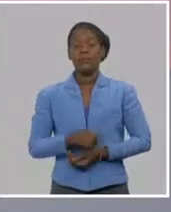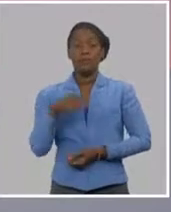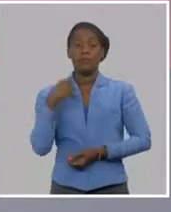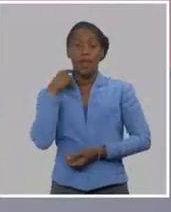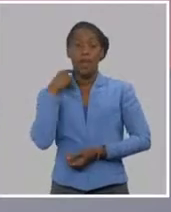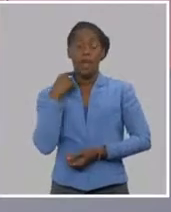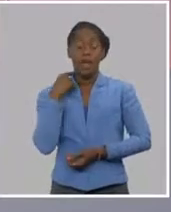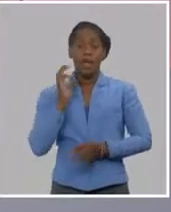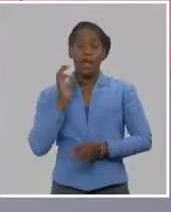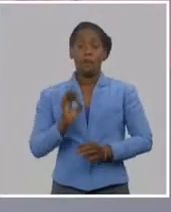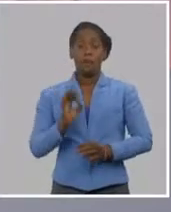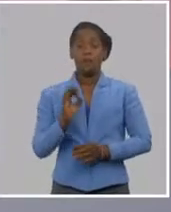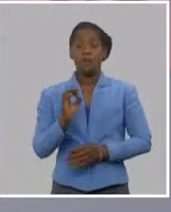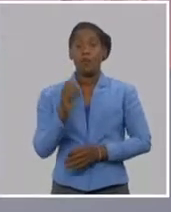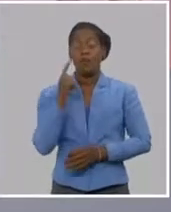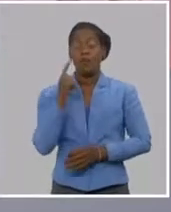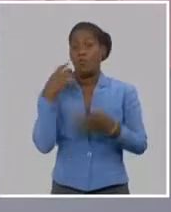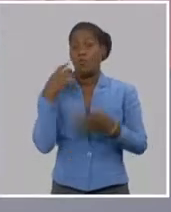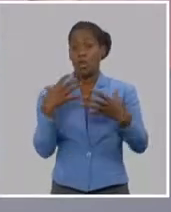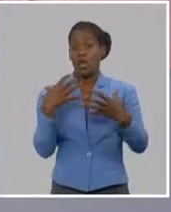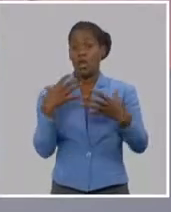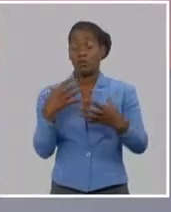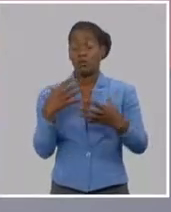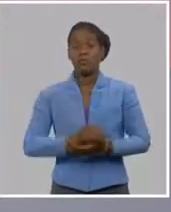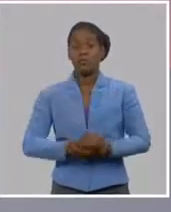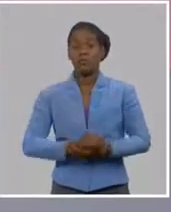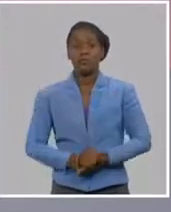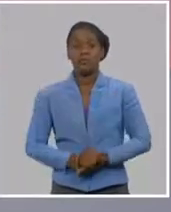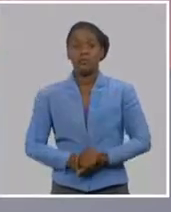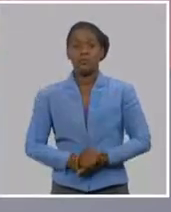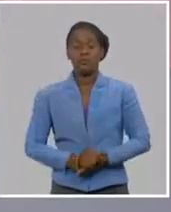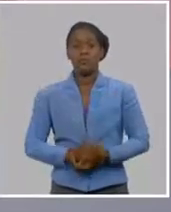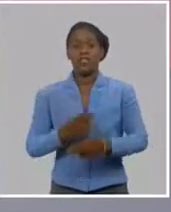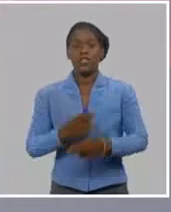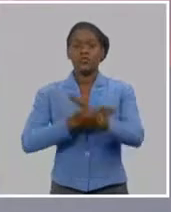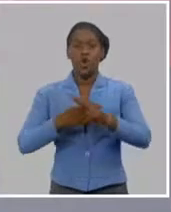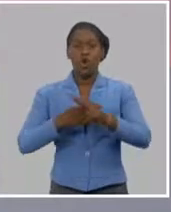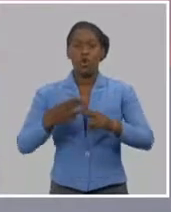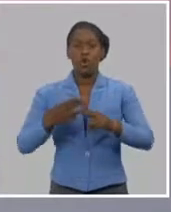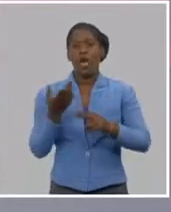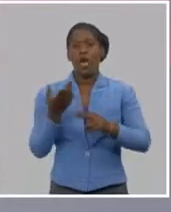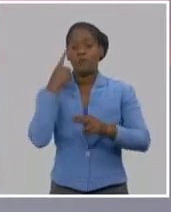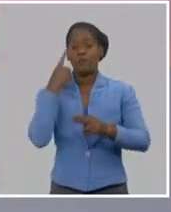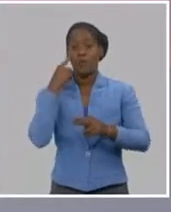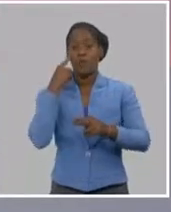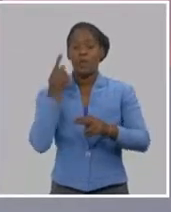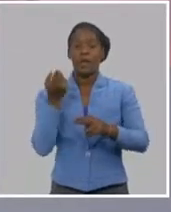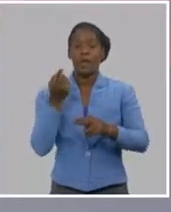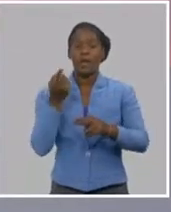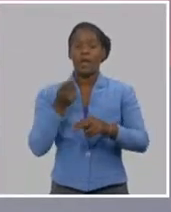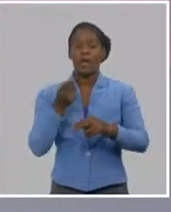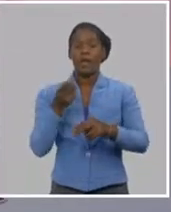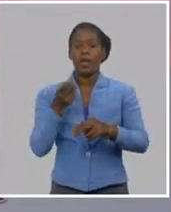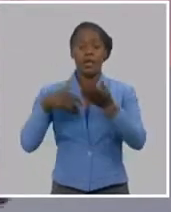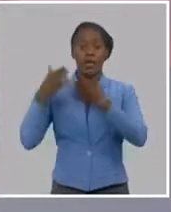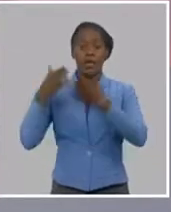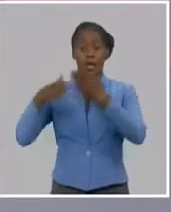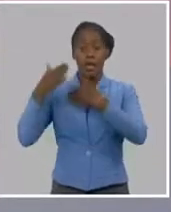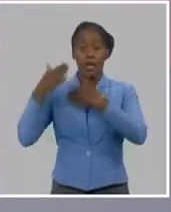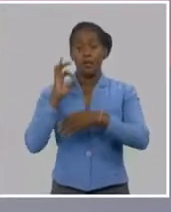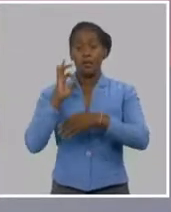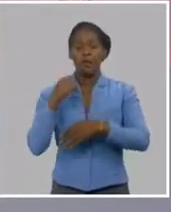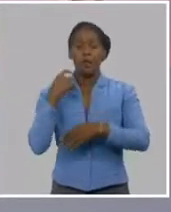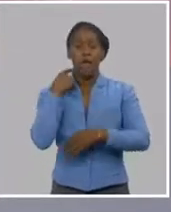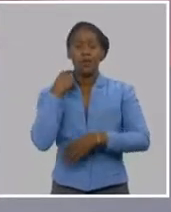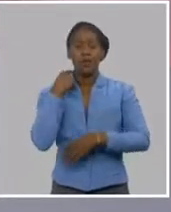en la historia de Cuba, de preámbulo, digamos, para una etapa tan difícil en la historia de Cuba, el año 1989,